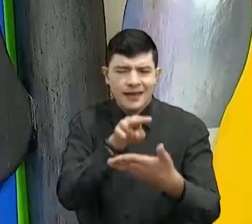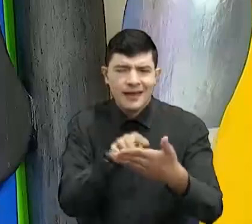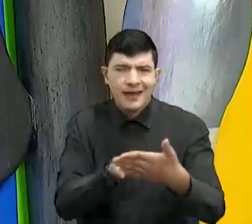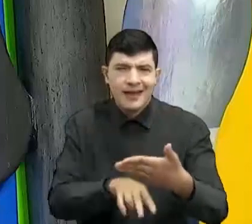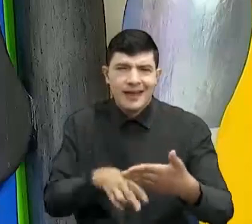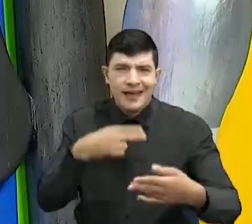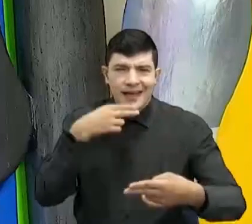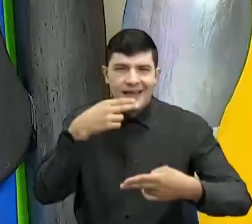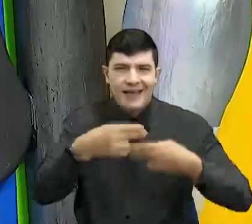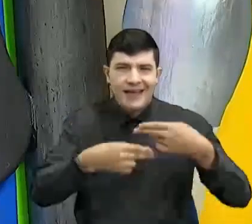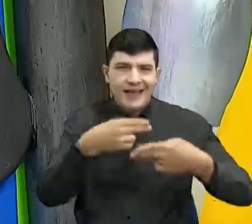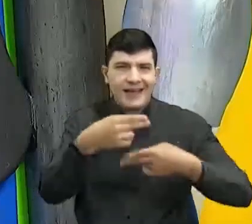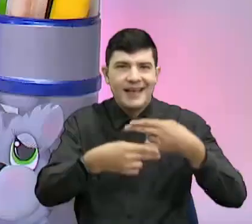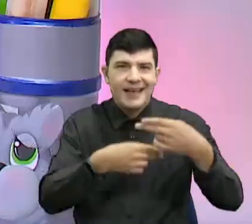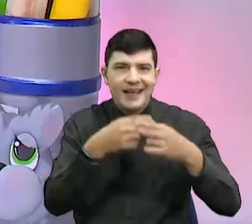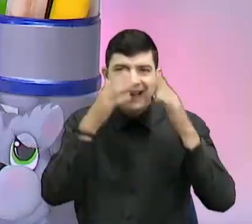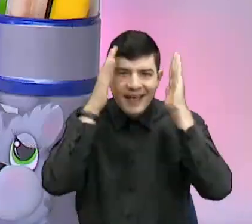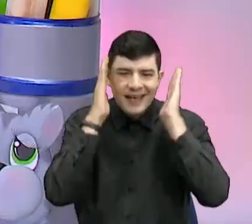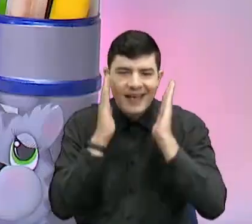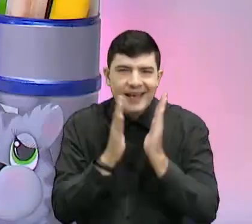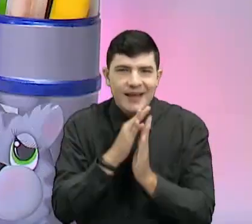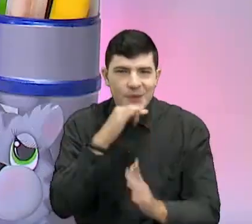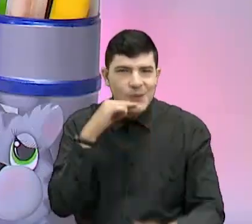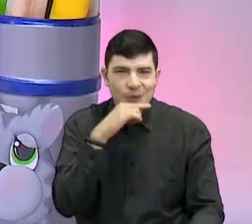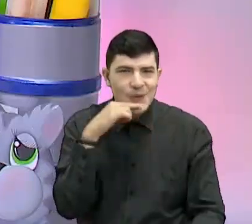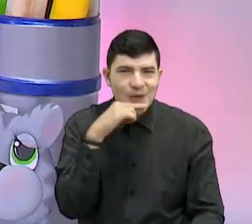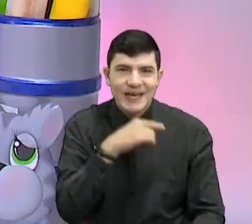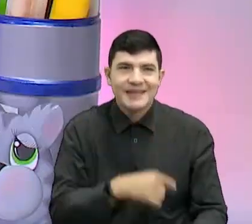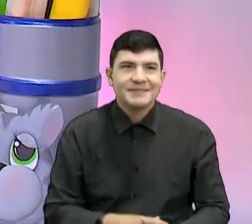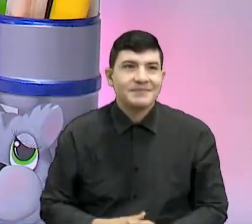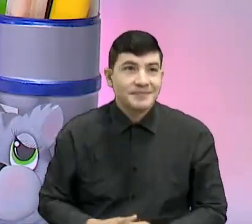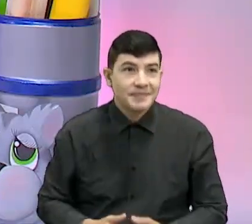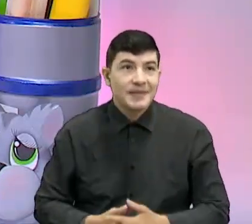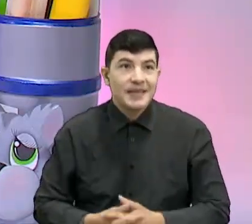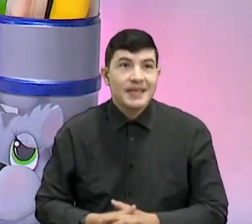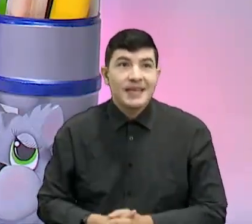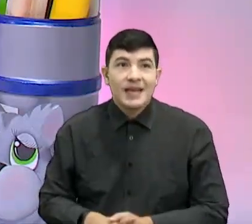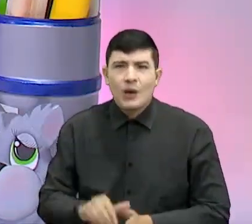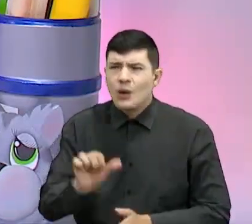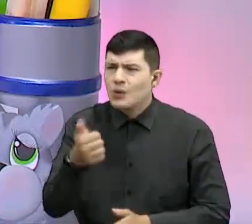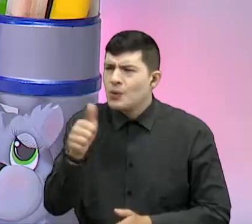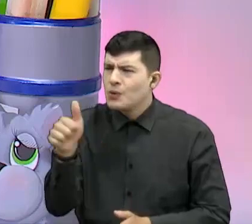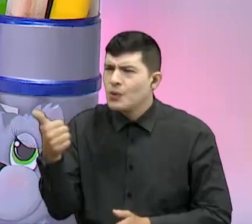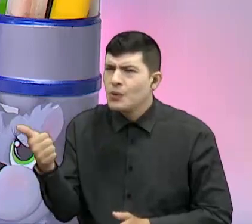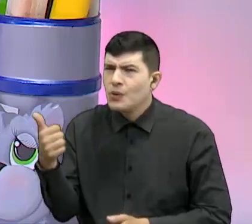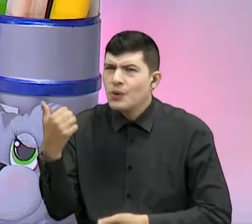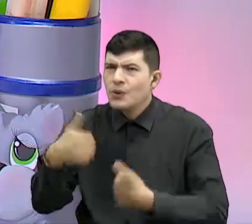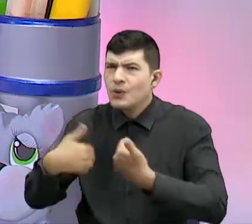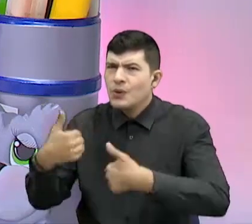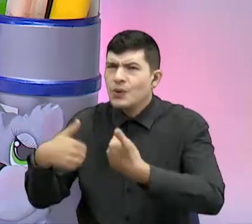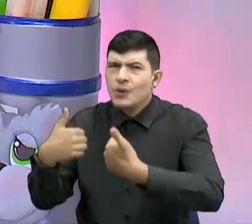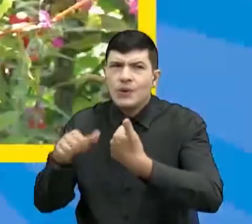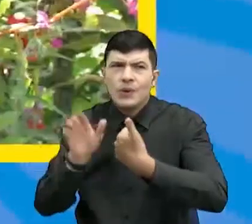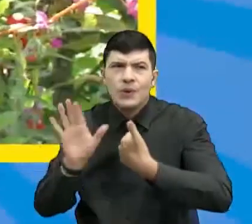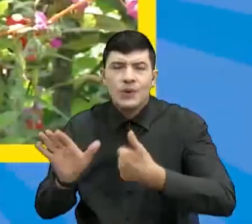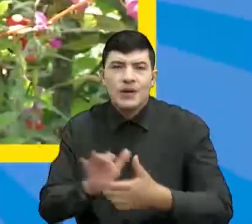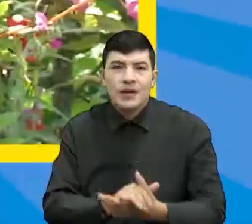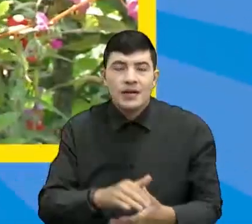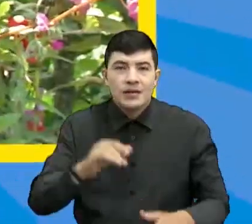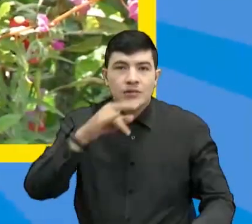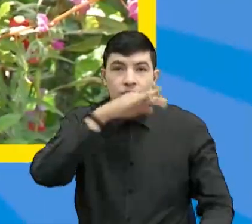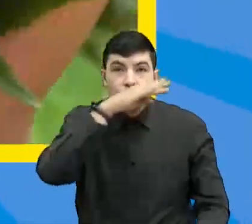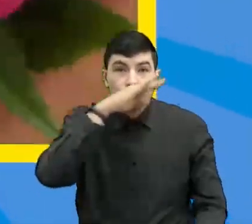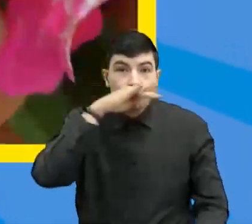Sí, total. Esa es la vista. Pasémoslo. El siguiente, ¿cuál será? El olfato. El